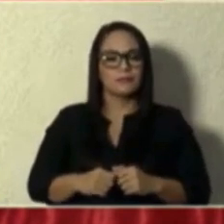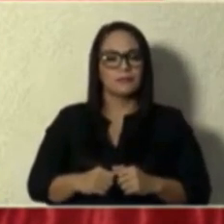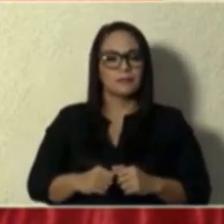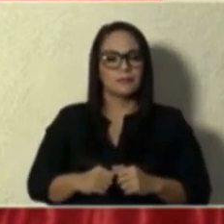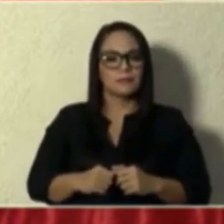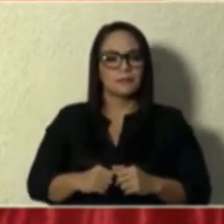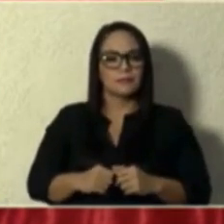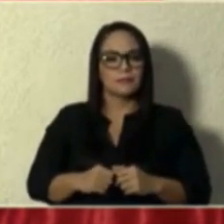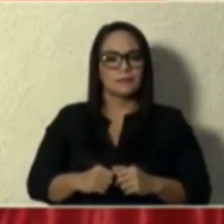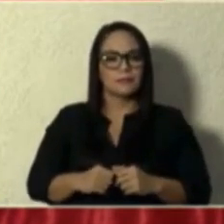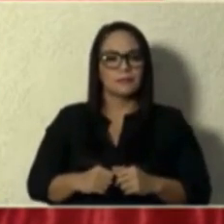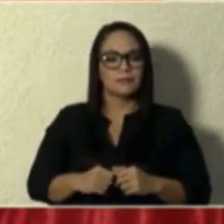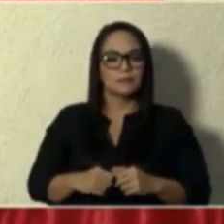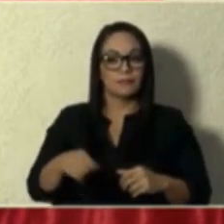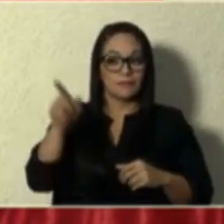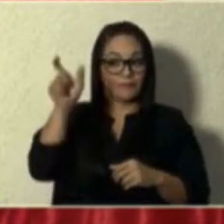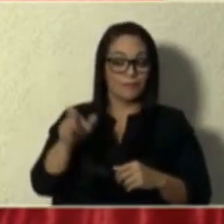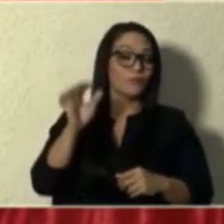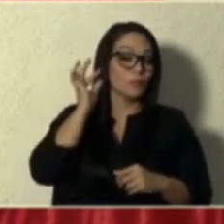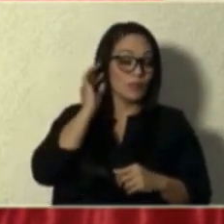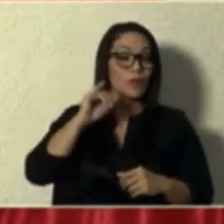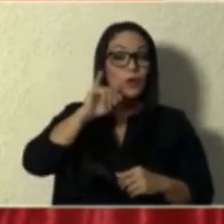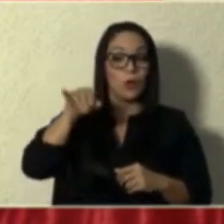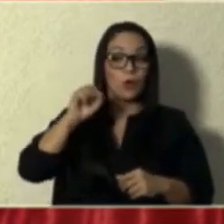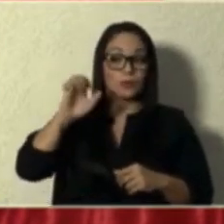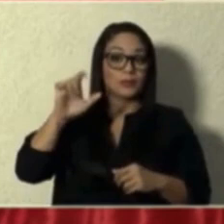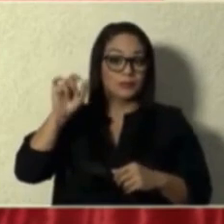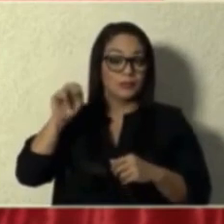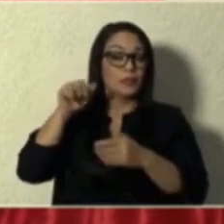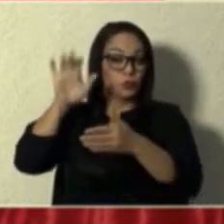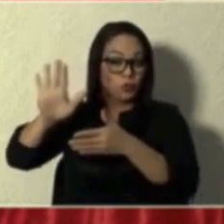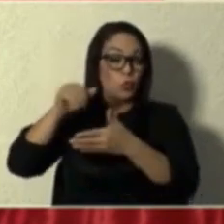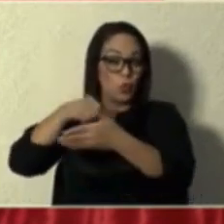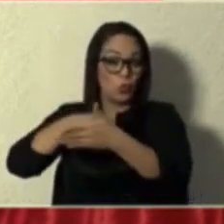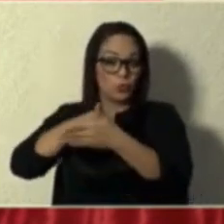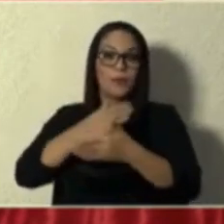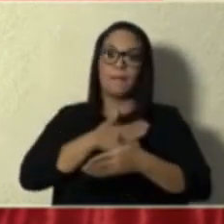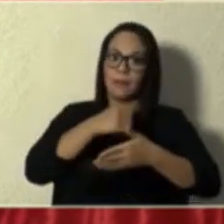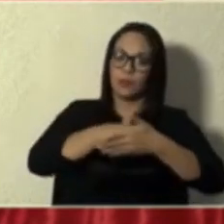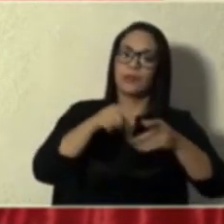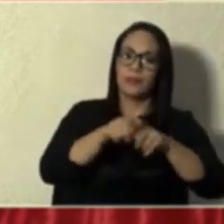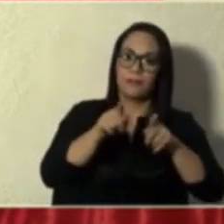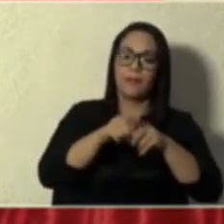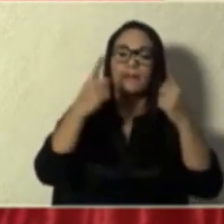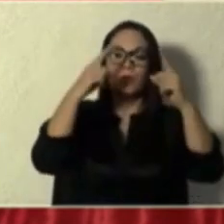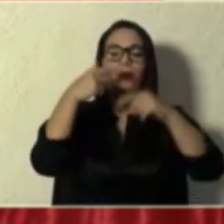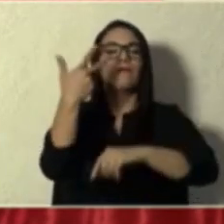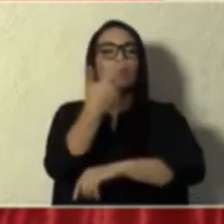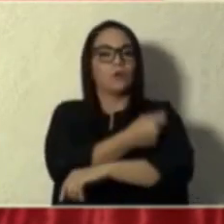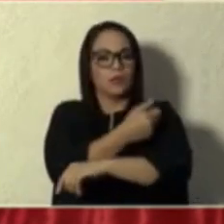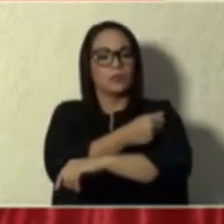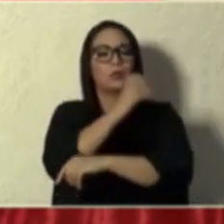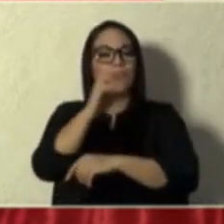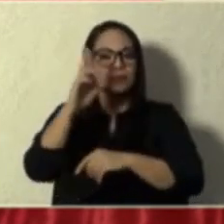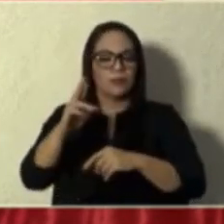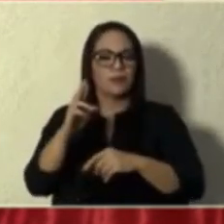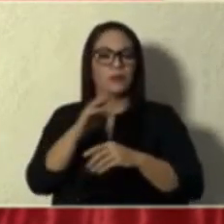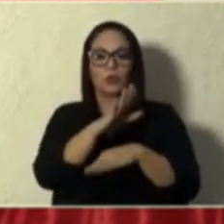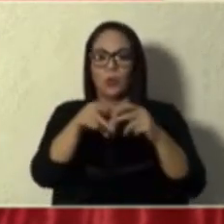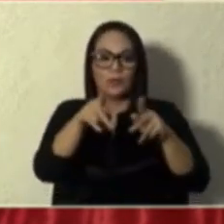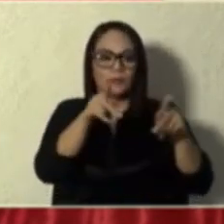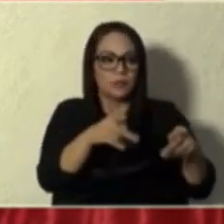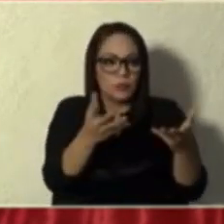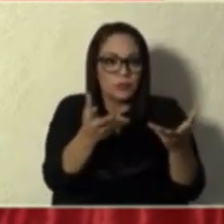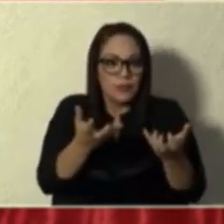Y la lucha de ella, que es mi lucha también, para que la vacunación en Costa Rica la tenga todo el que la